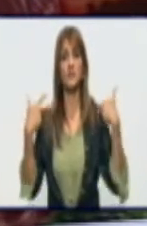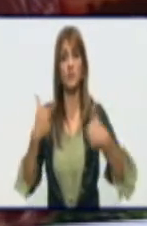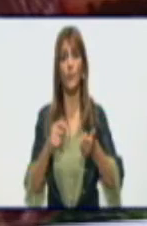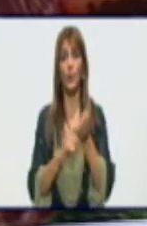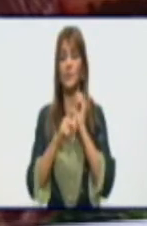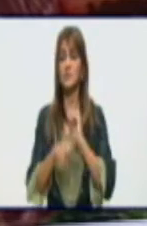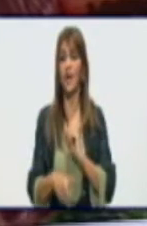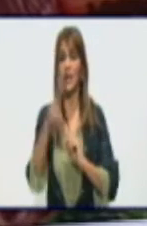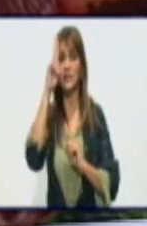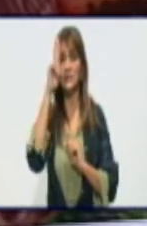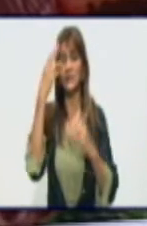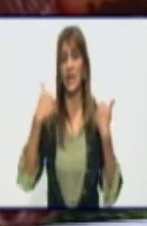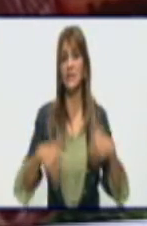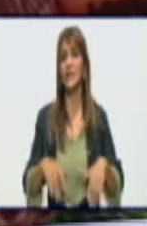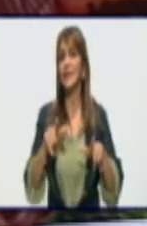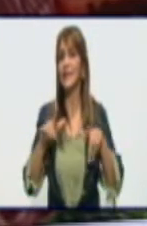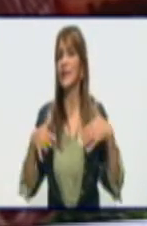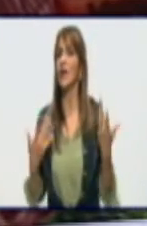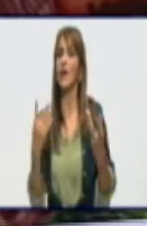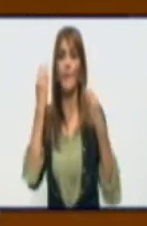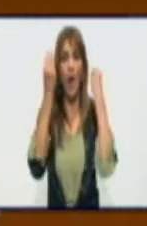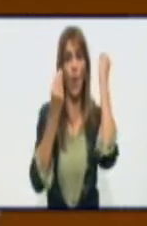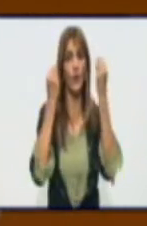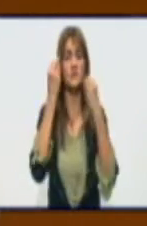¿Qué valoraciones han hecho ustedes al respecto?